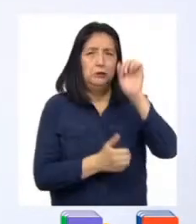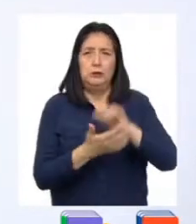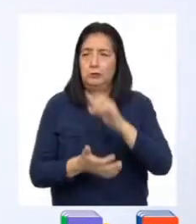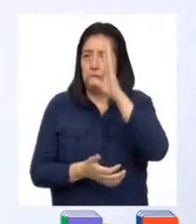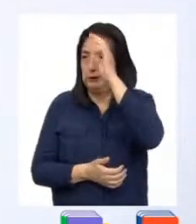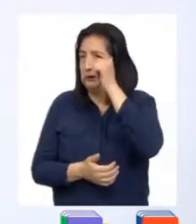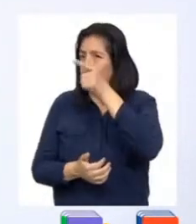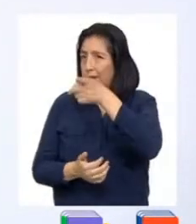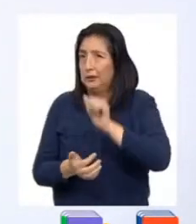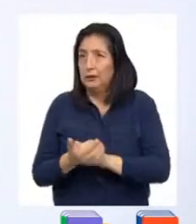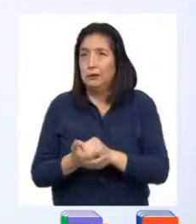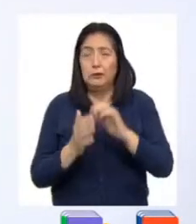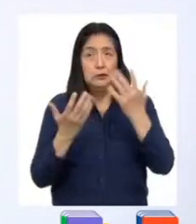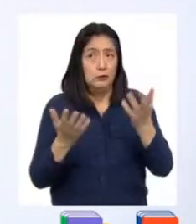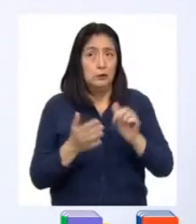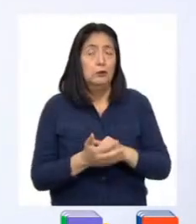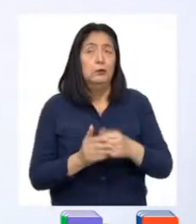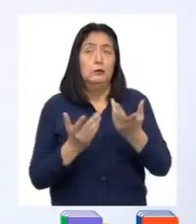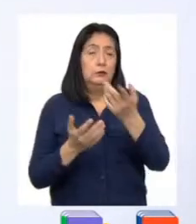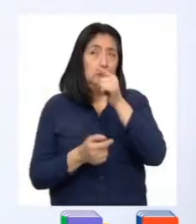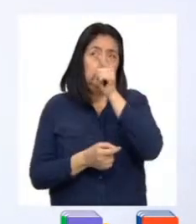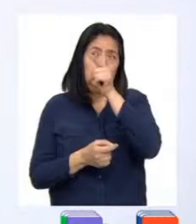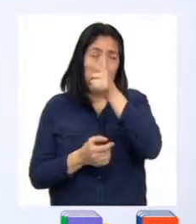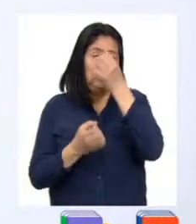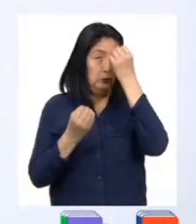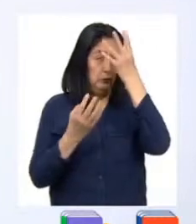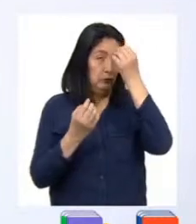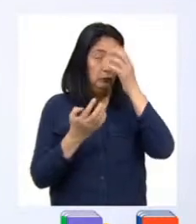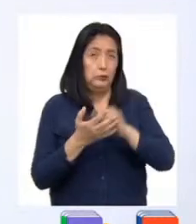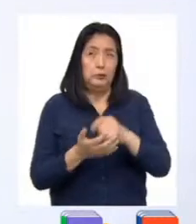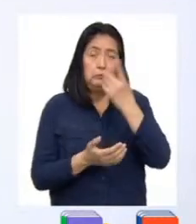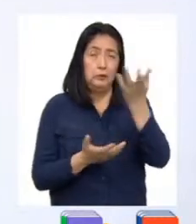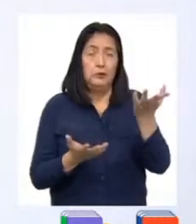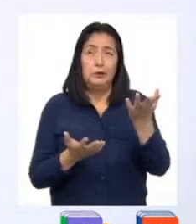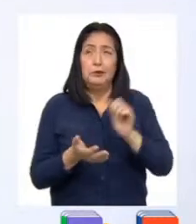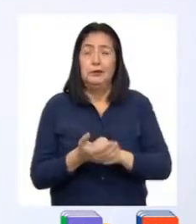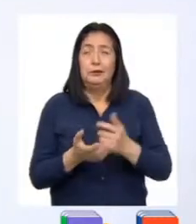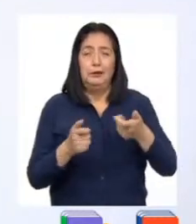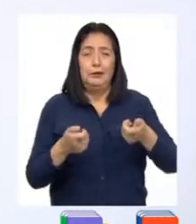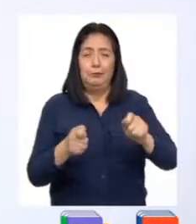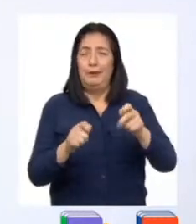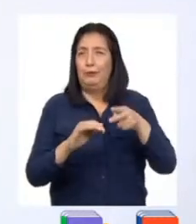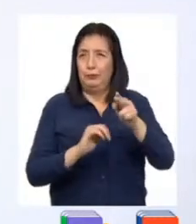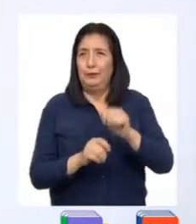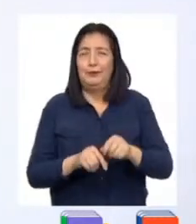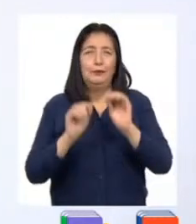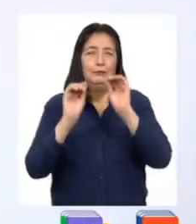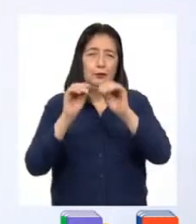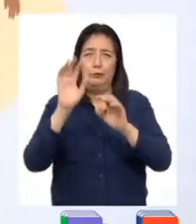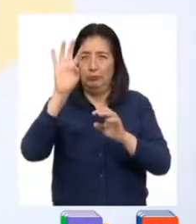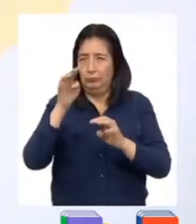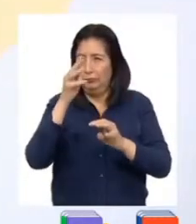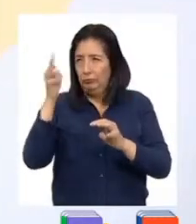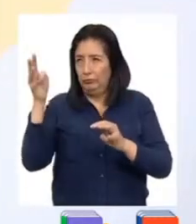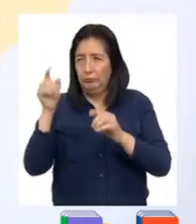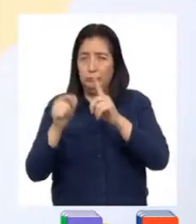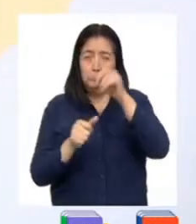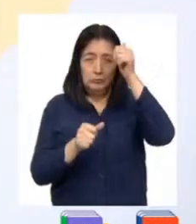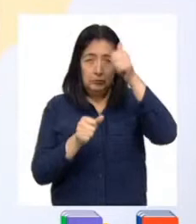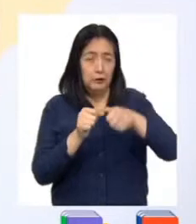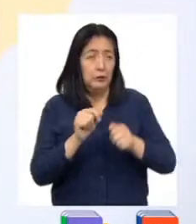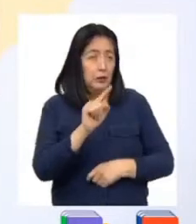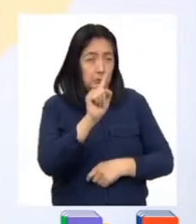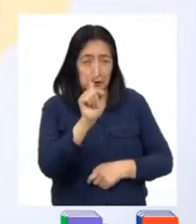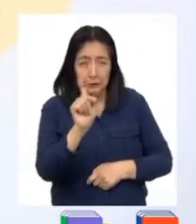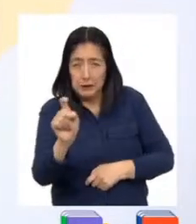chicos, vamos completando esta información mientras vamos a la pausa comercial. Recuerden que pueden preguntar a